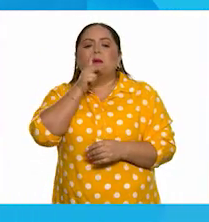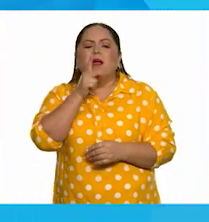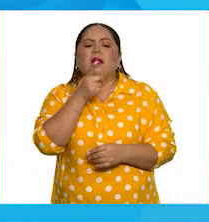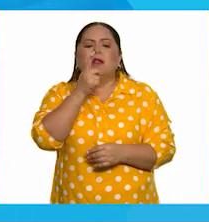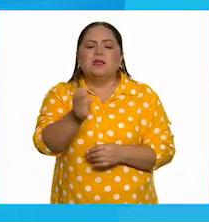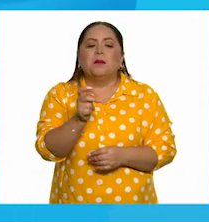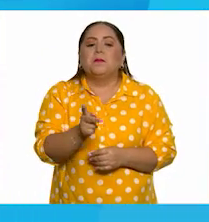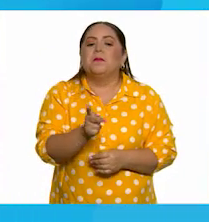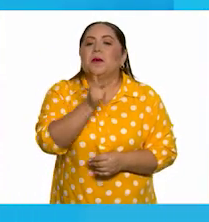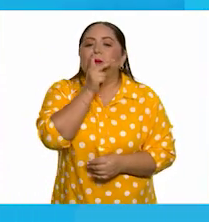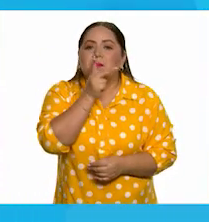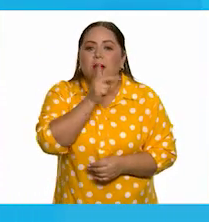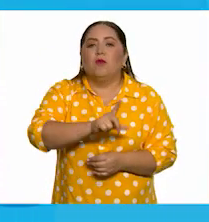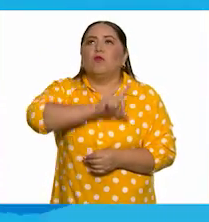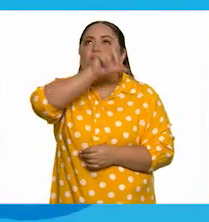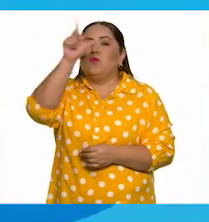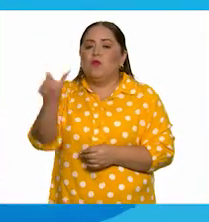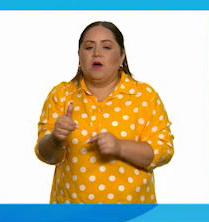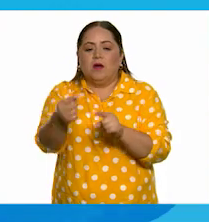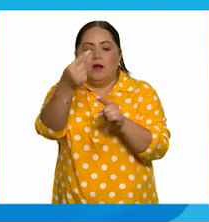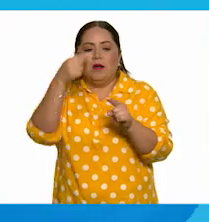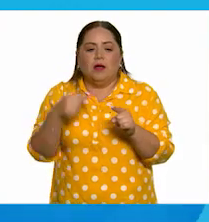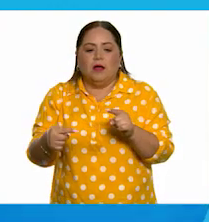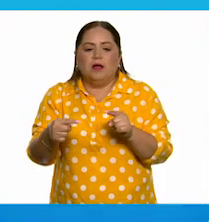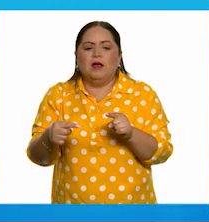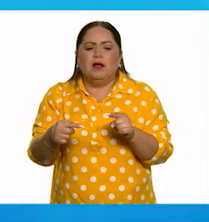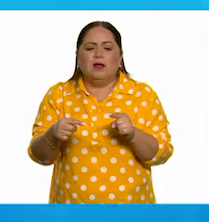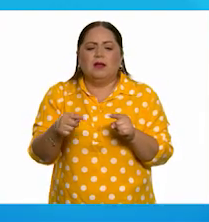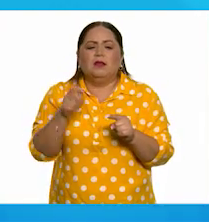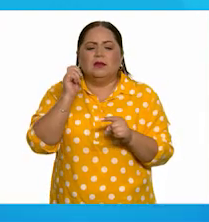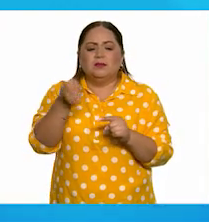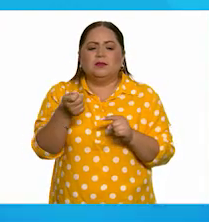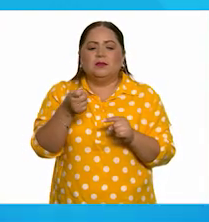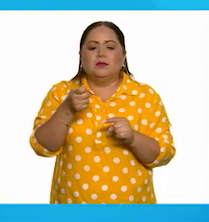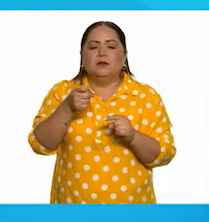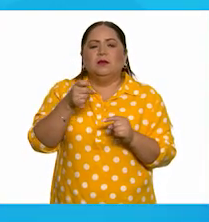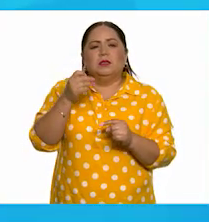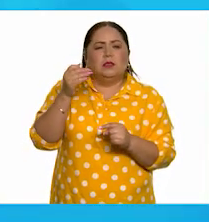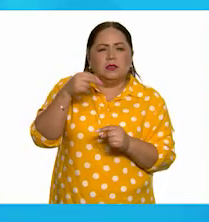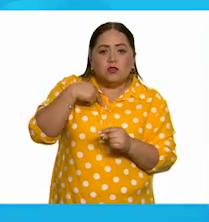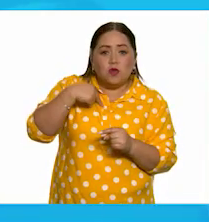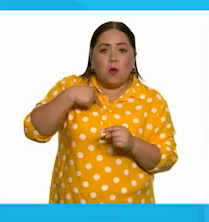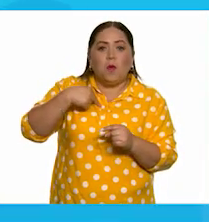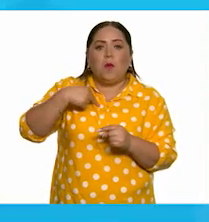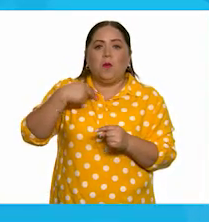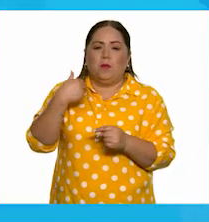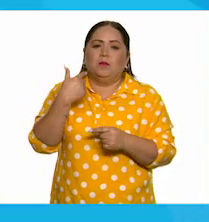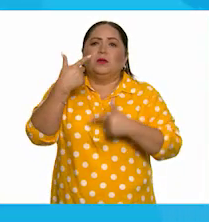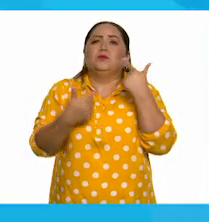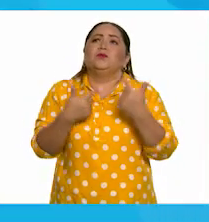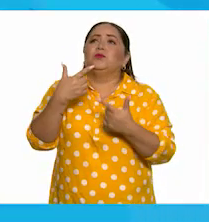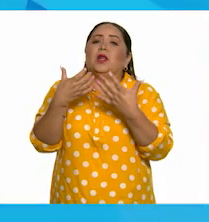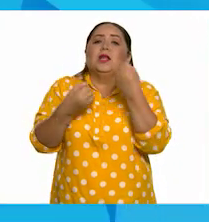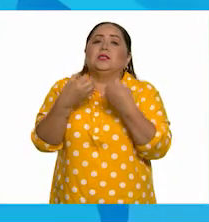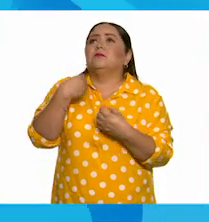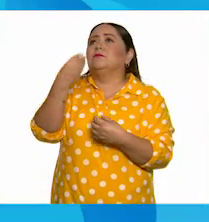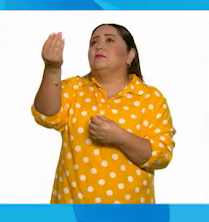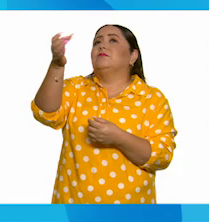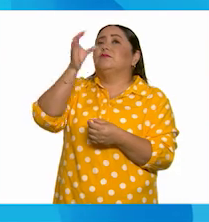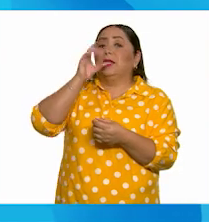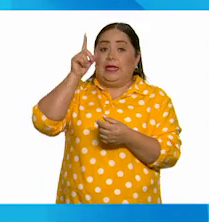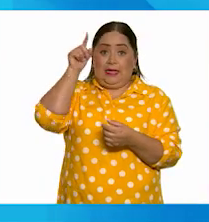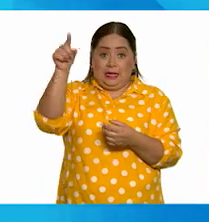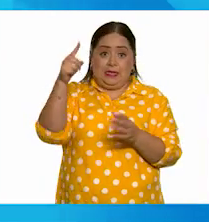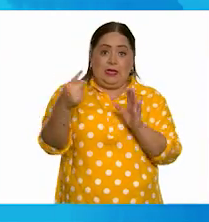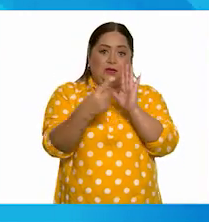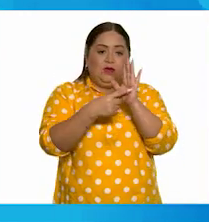dije fue papá. Y luego de ahí se pasa a donde dice, yo pedía lechita. Ella